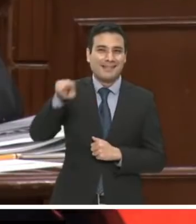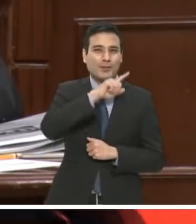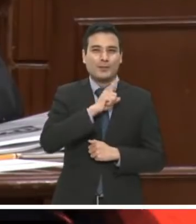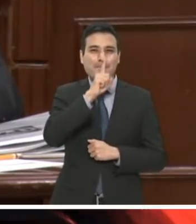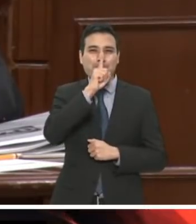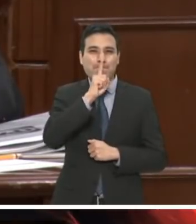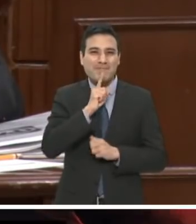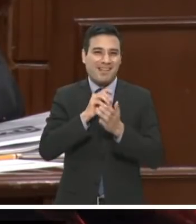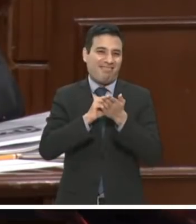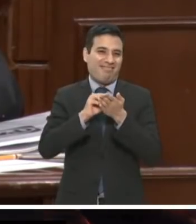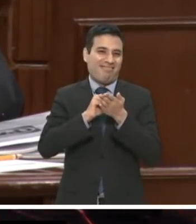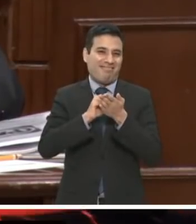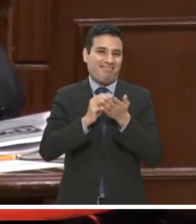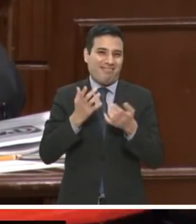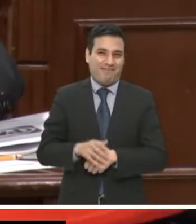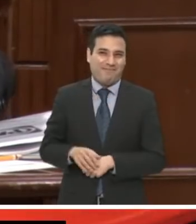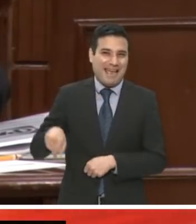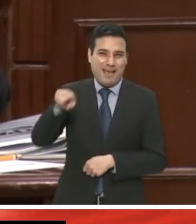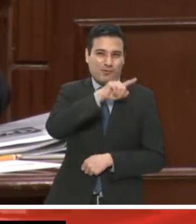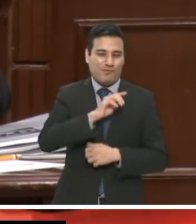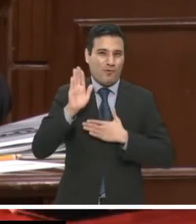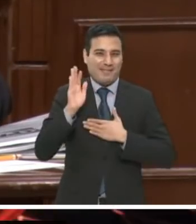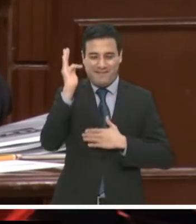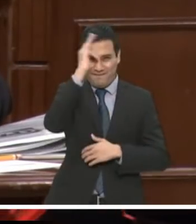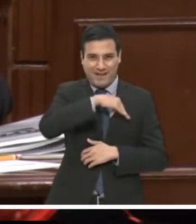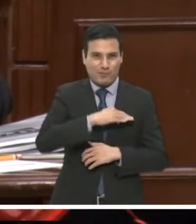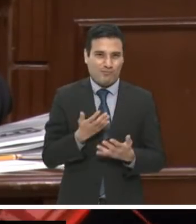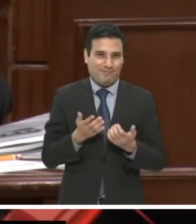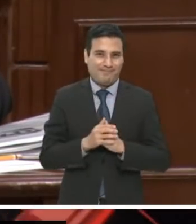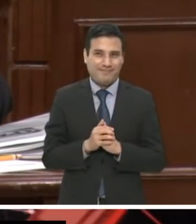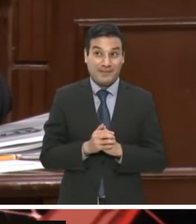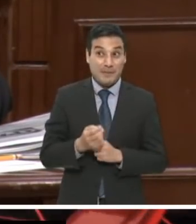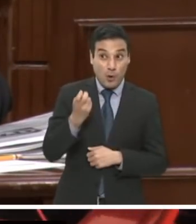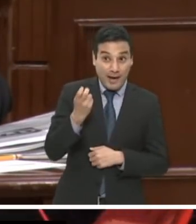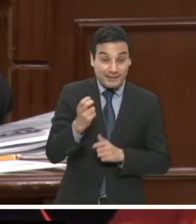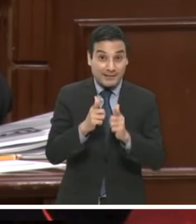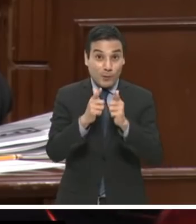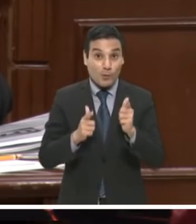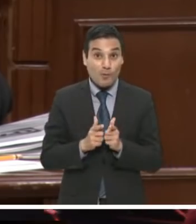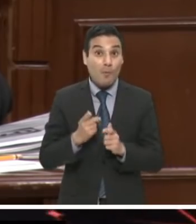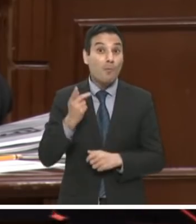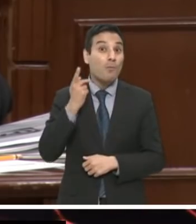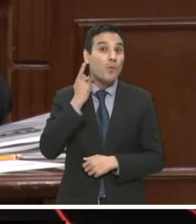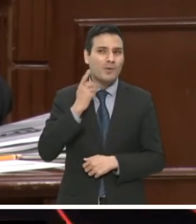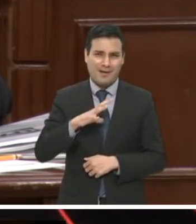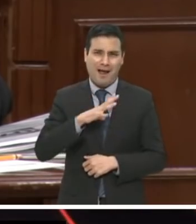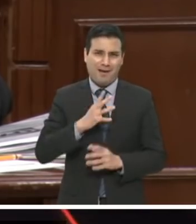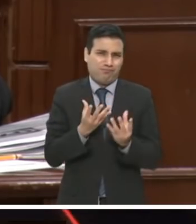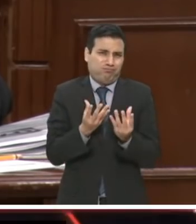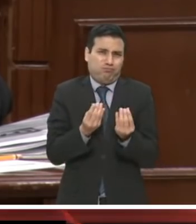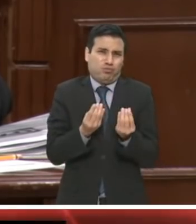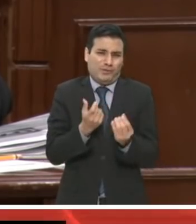evidencia de la falsedad de su promesa, aún y cuando son el partido que más recursos reciben.